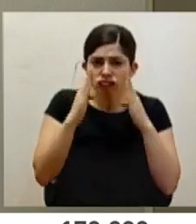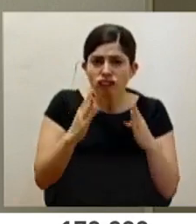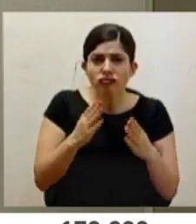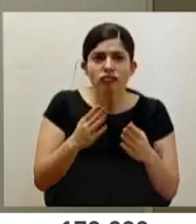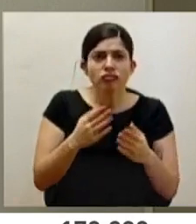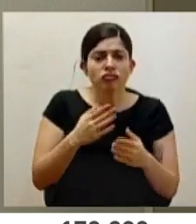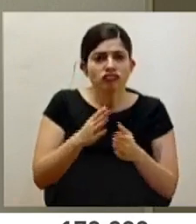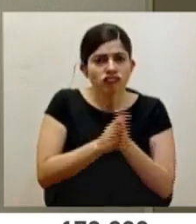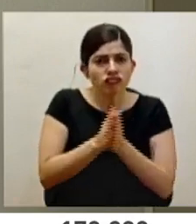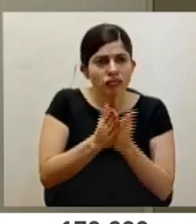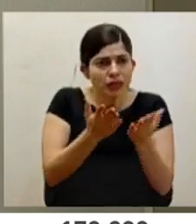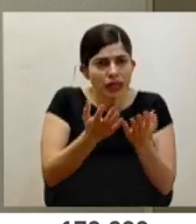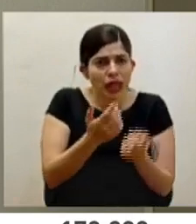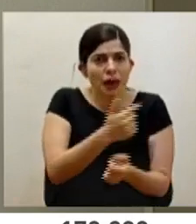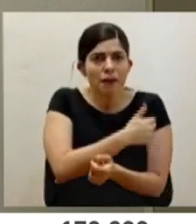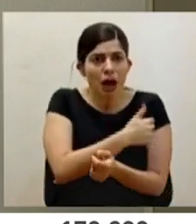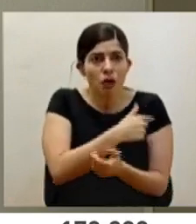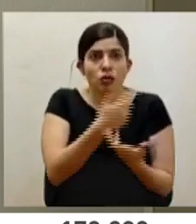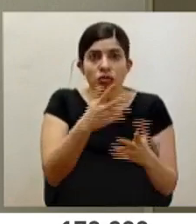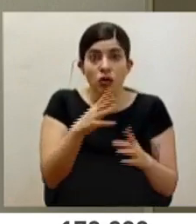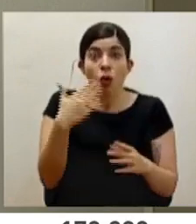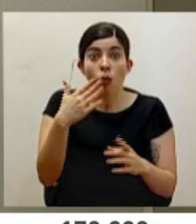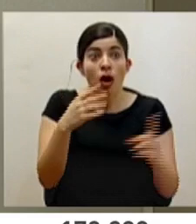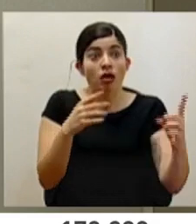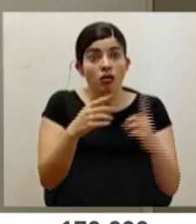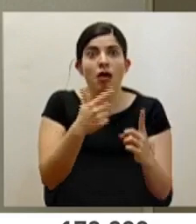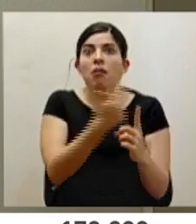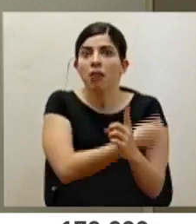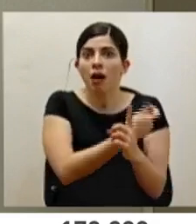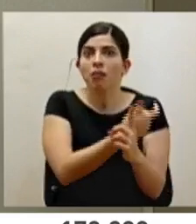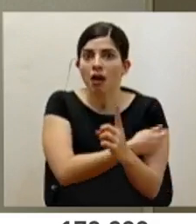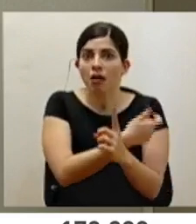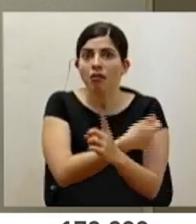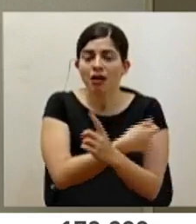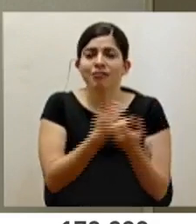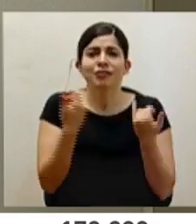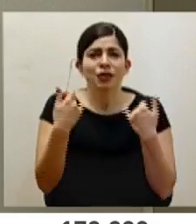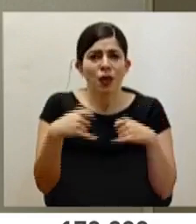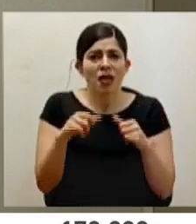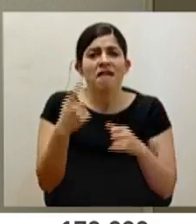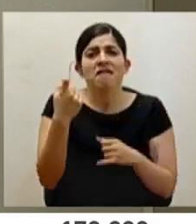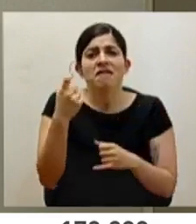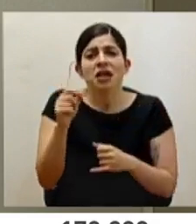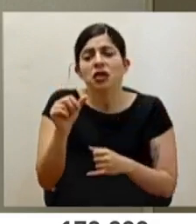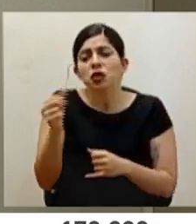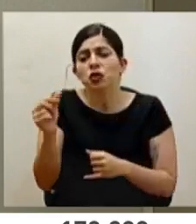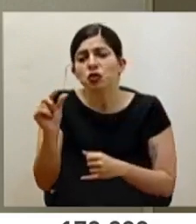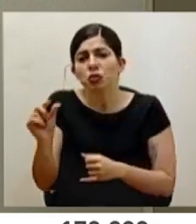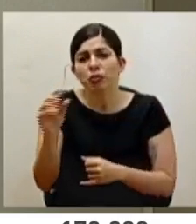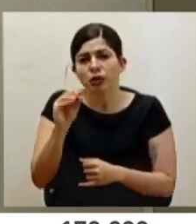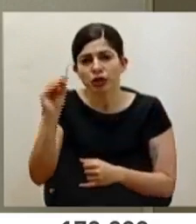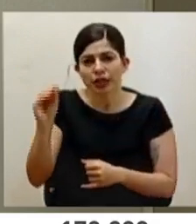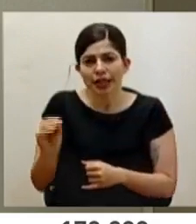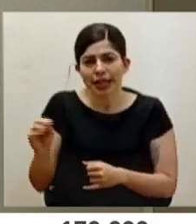está deseoso de aplicarse la vacuna y así lo han hecho cuando les ha correspondido y todavía pues falta otro porcentaje.